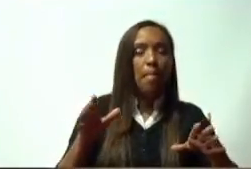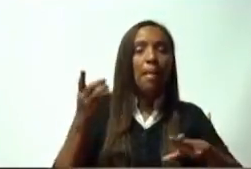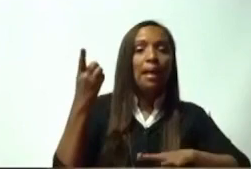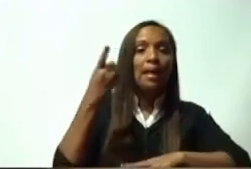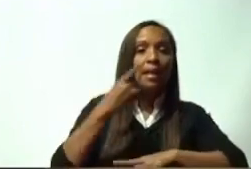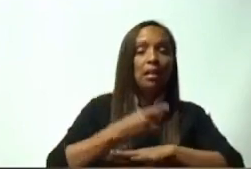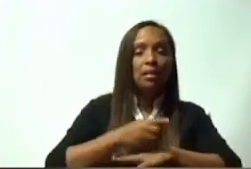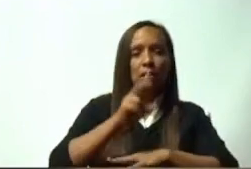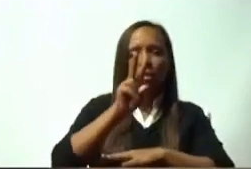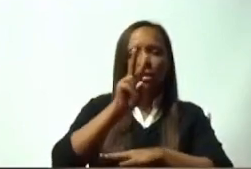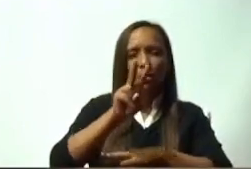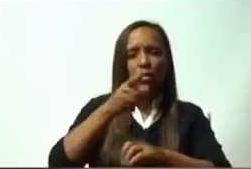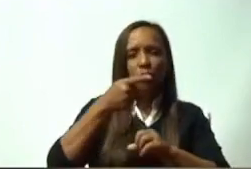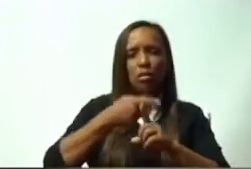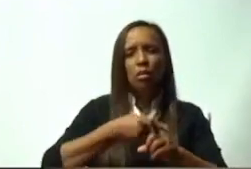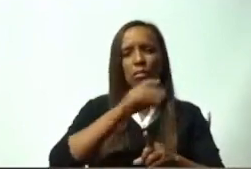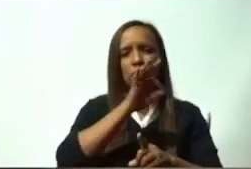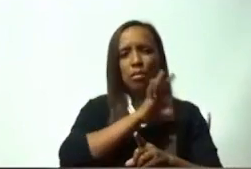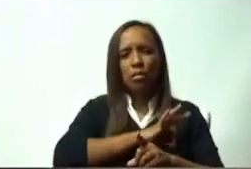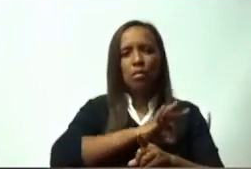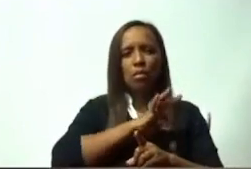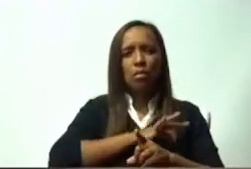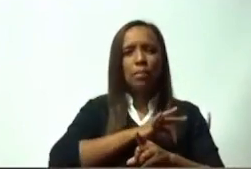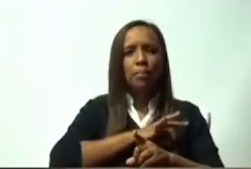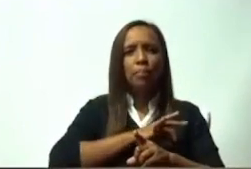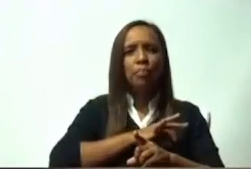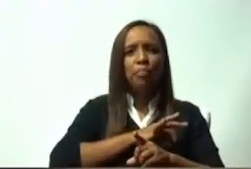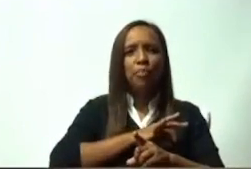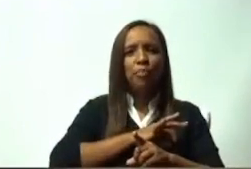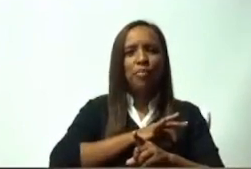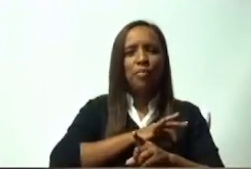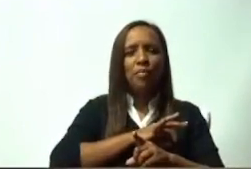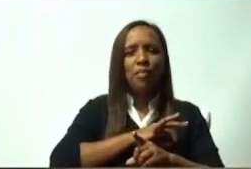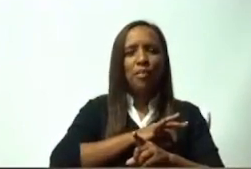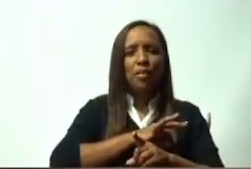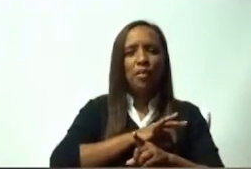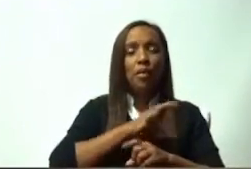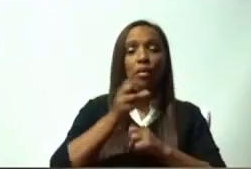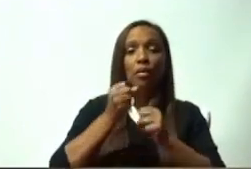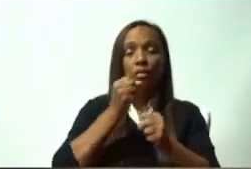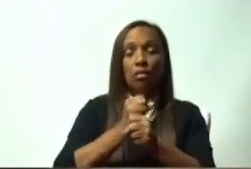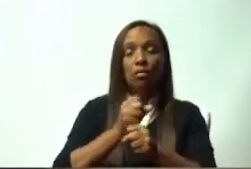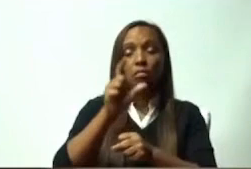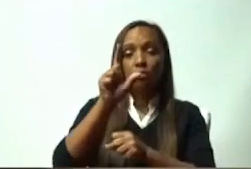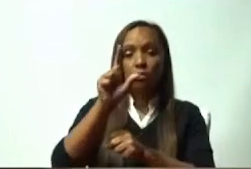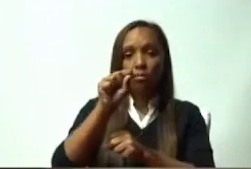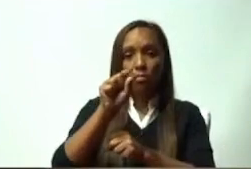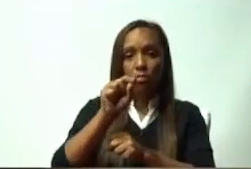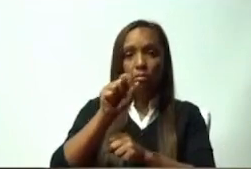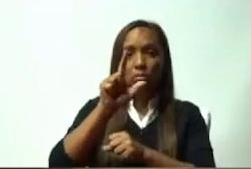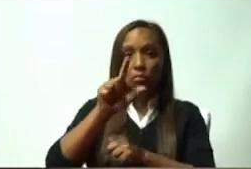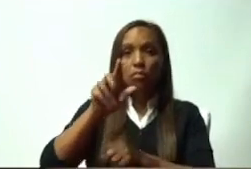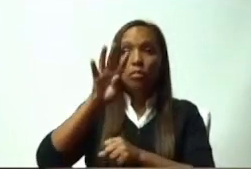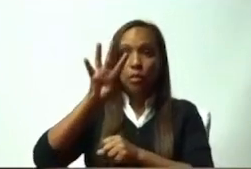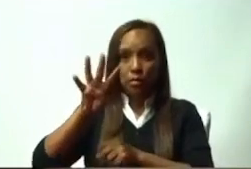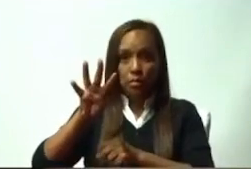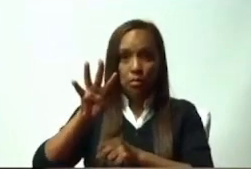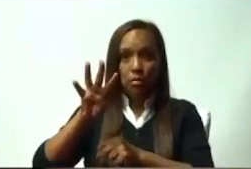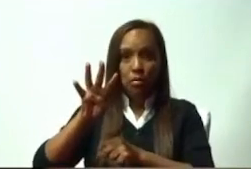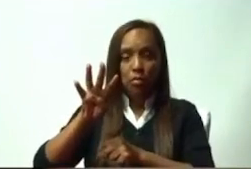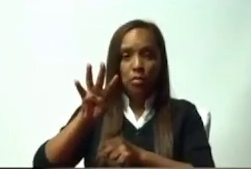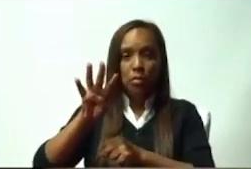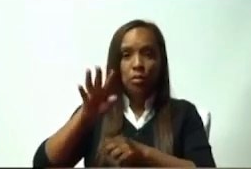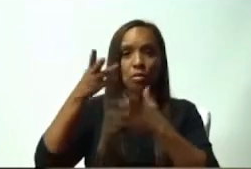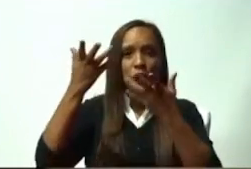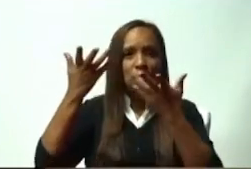2024, debió haber ya entrado, haberse dictado el reglamento de aplicación de la ley. Es decir, que